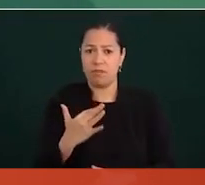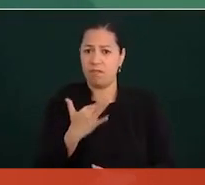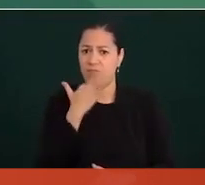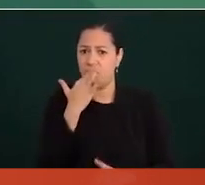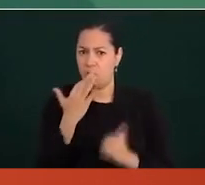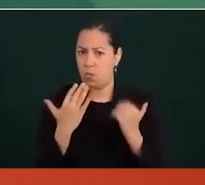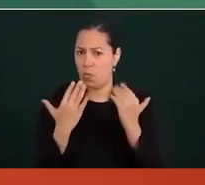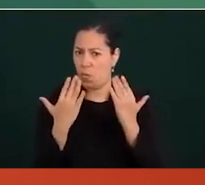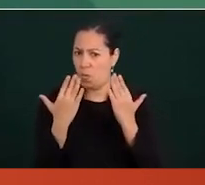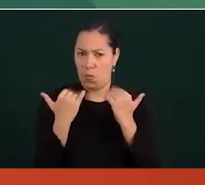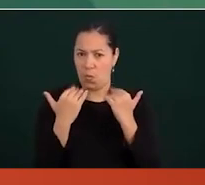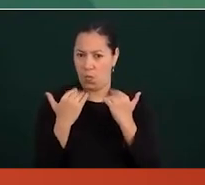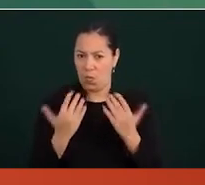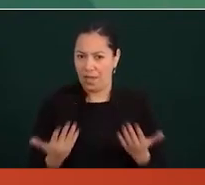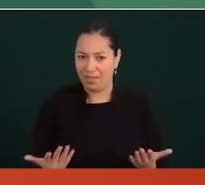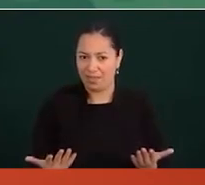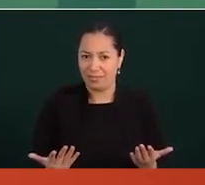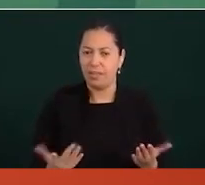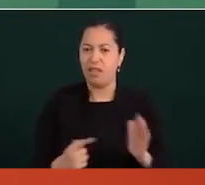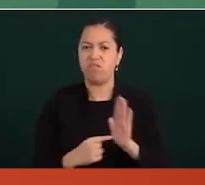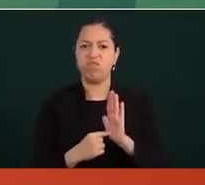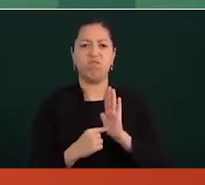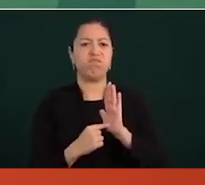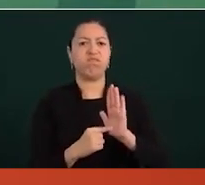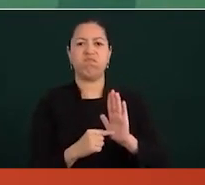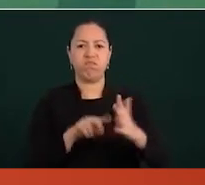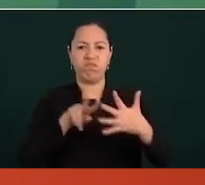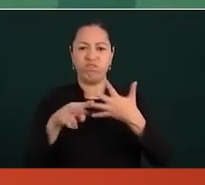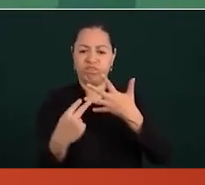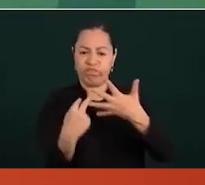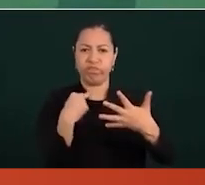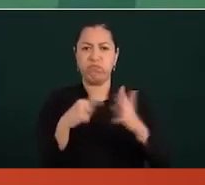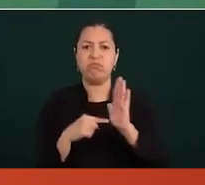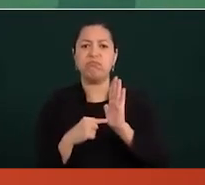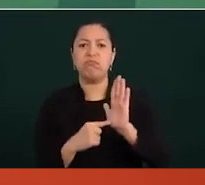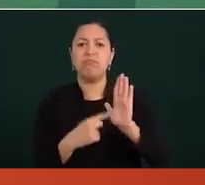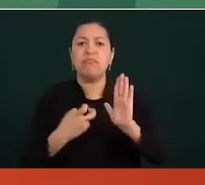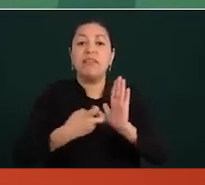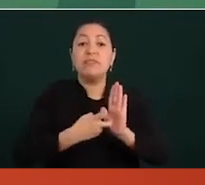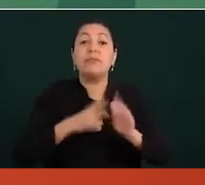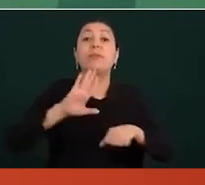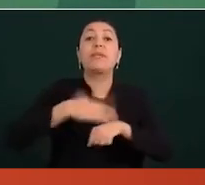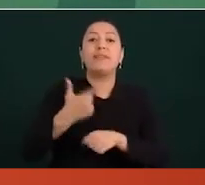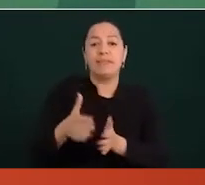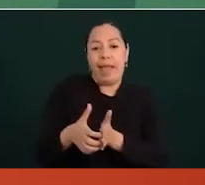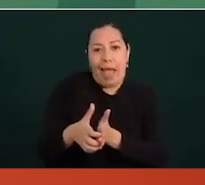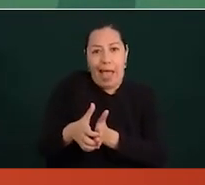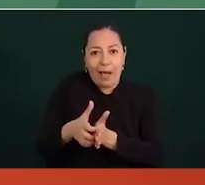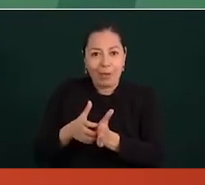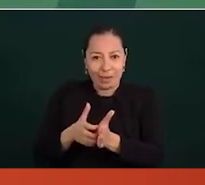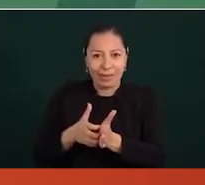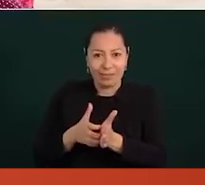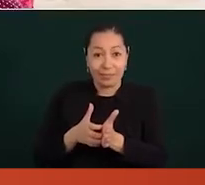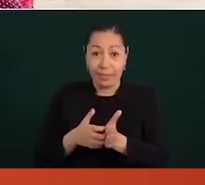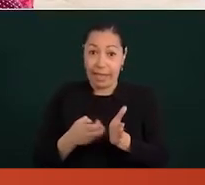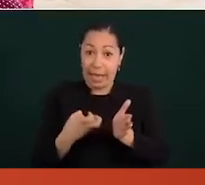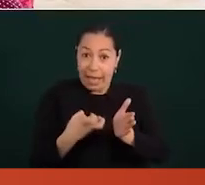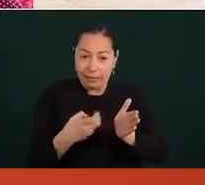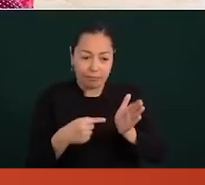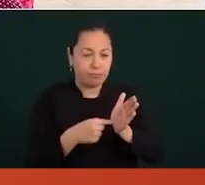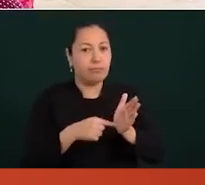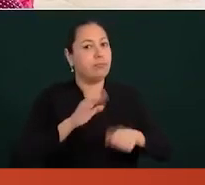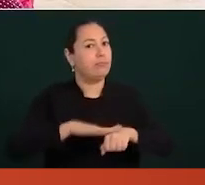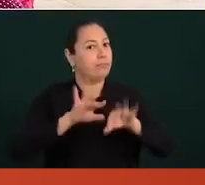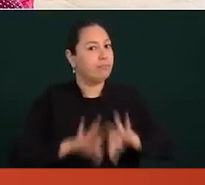porque no hay corrupción, porque se ahorra. Entonces, esto es muy importante y en el